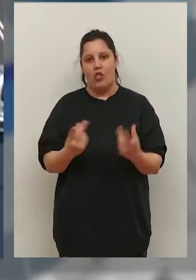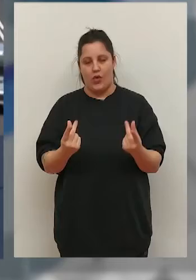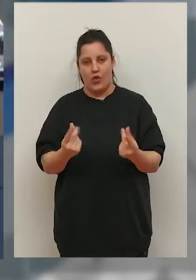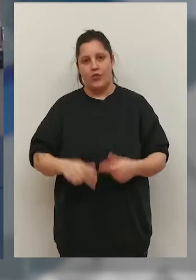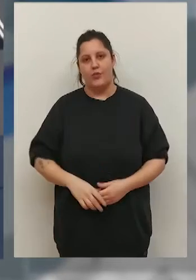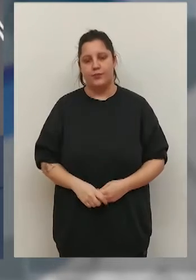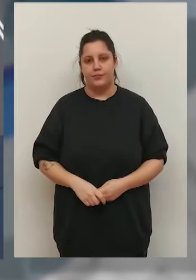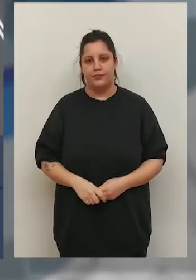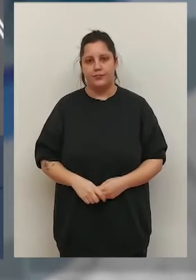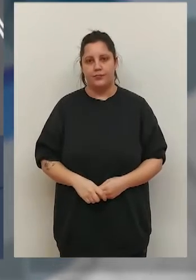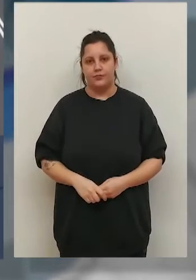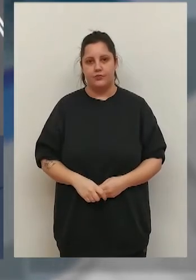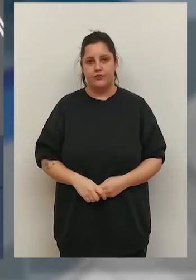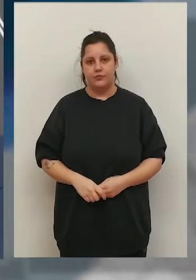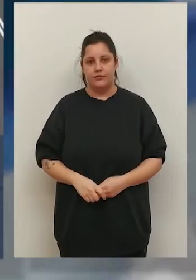la capital riojana.